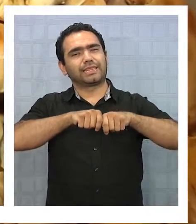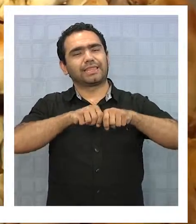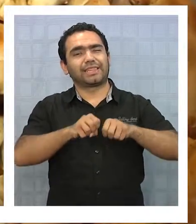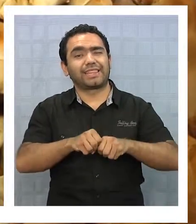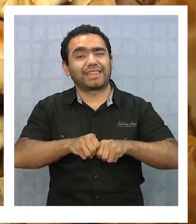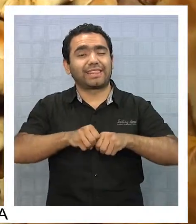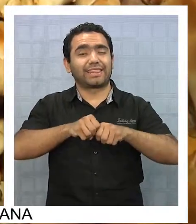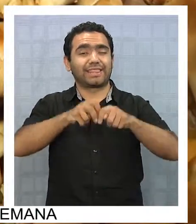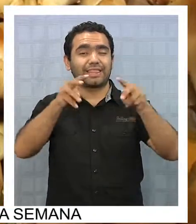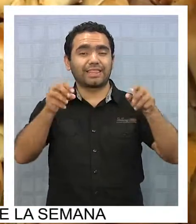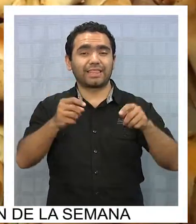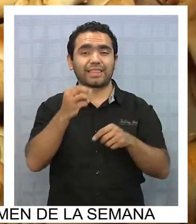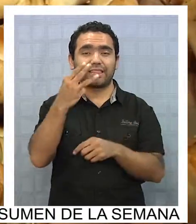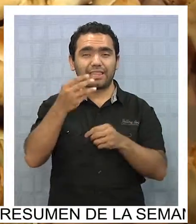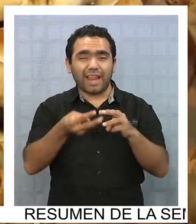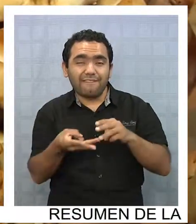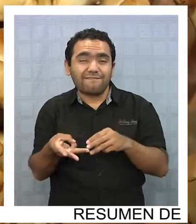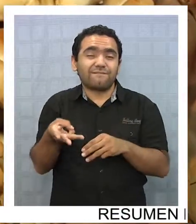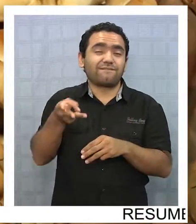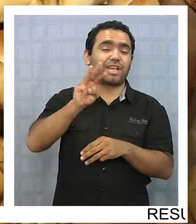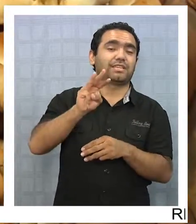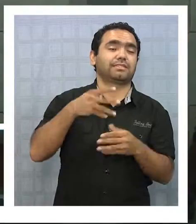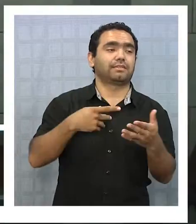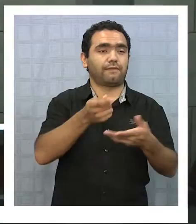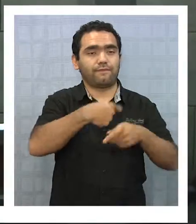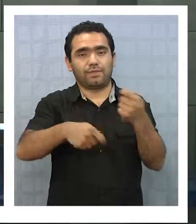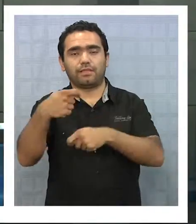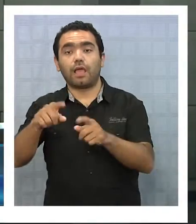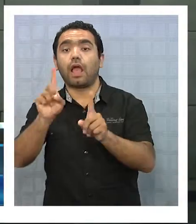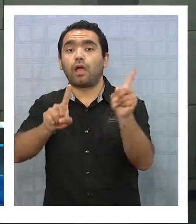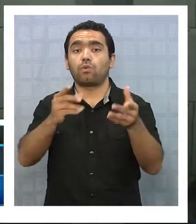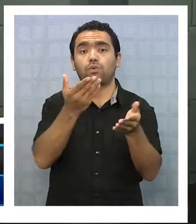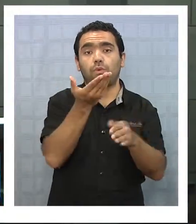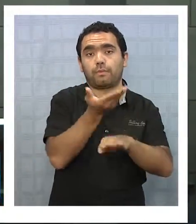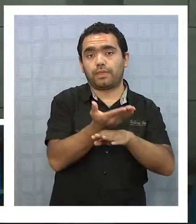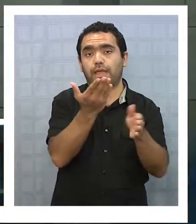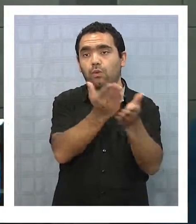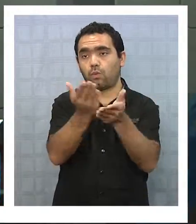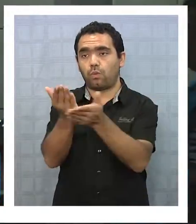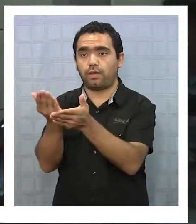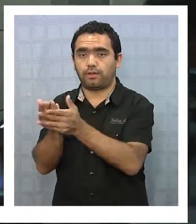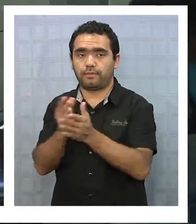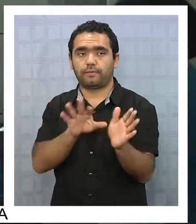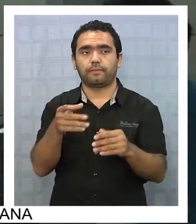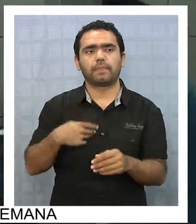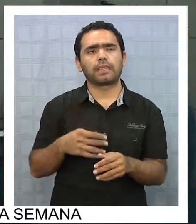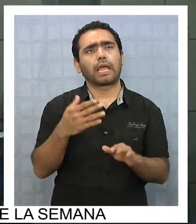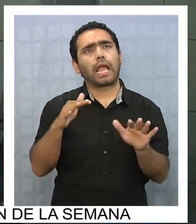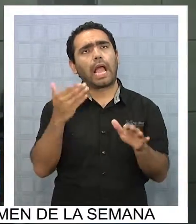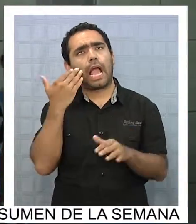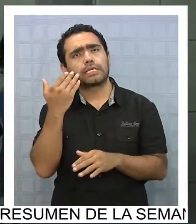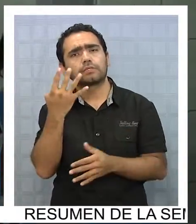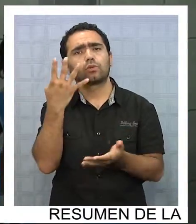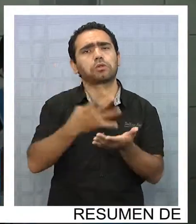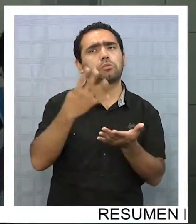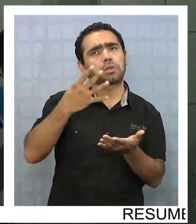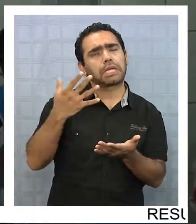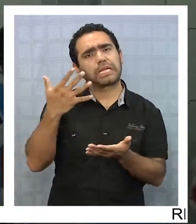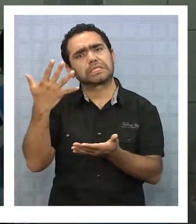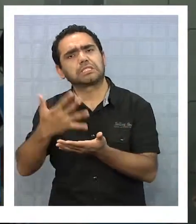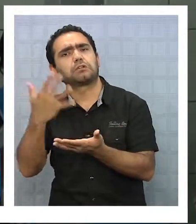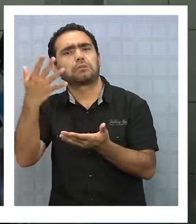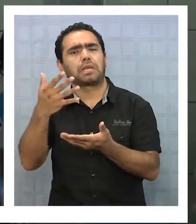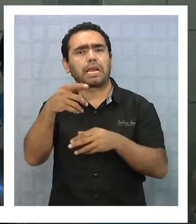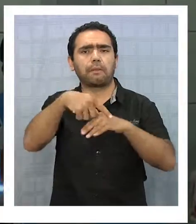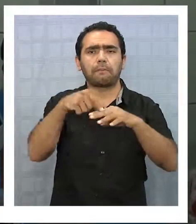En algunos casos reciben pedidos para colegios y empresas. Nosotros tenemos más o menos un cálculo de unas 4.000 a 5.000 empanadas,